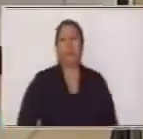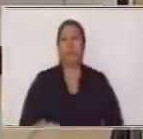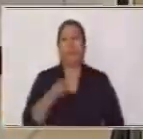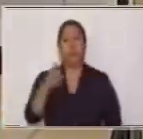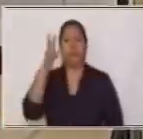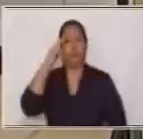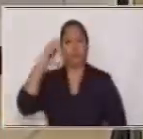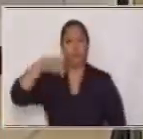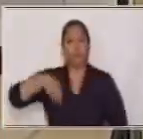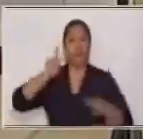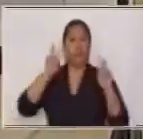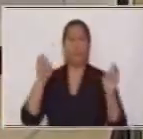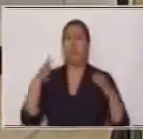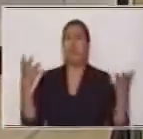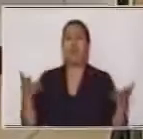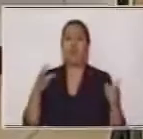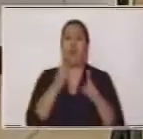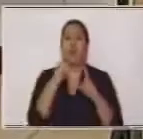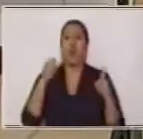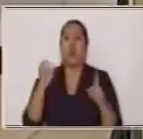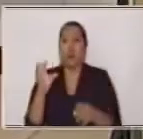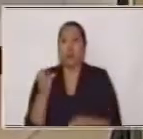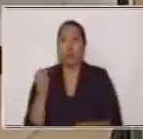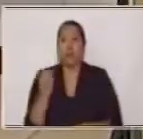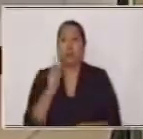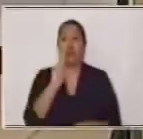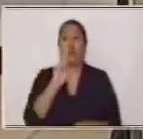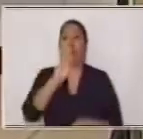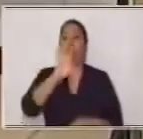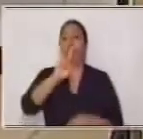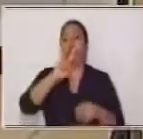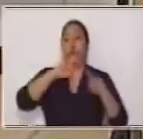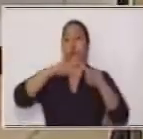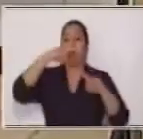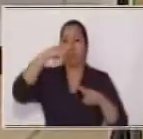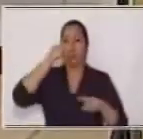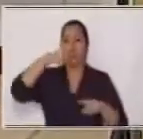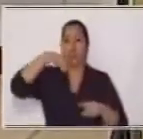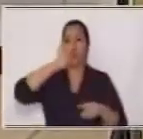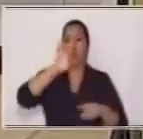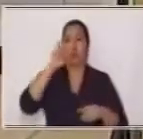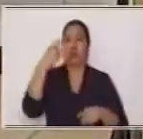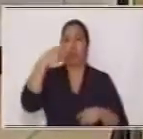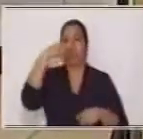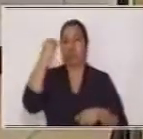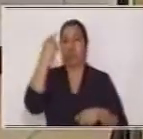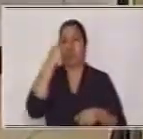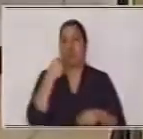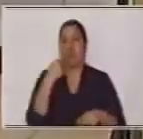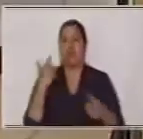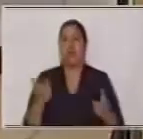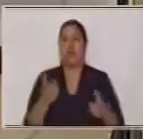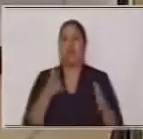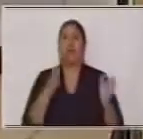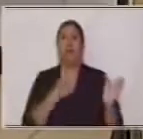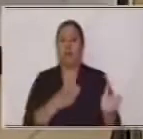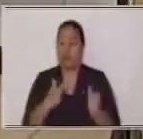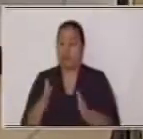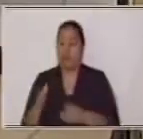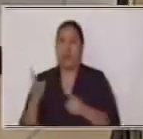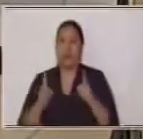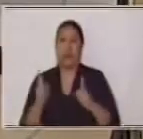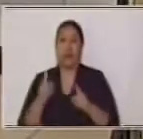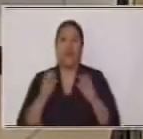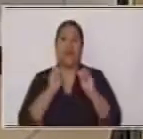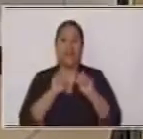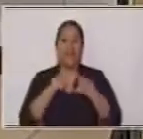sobre las oraciones yuxtapuestas, que son complemento a las oraciones compuestas y su clasificación que comenzamos en la sesión